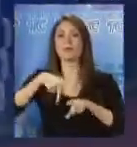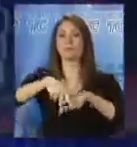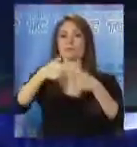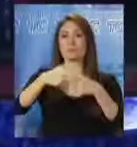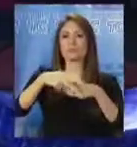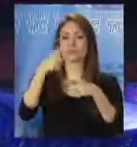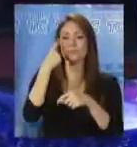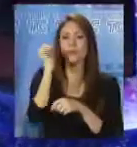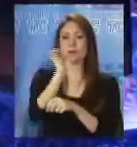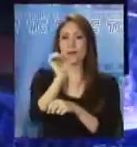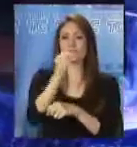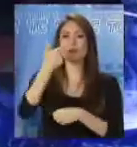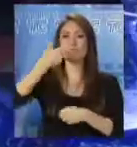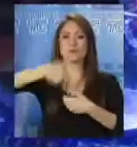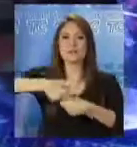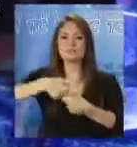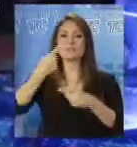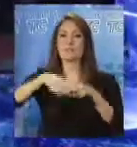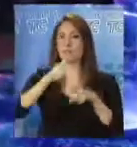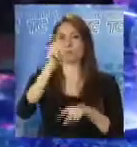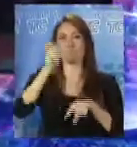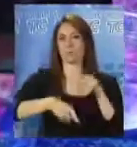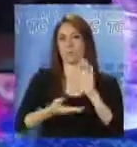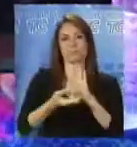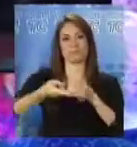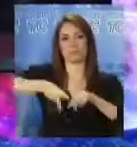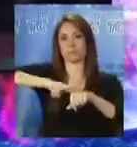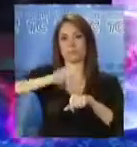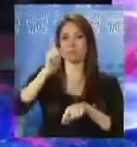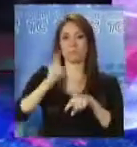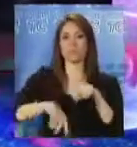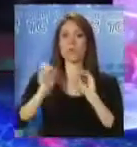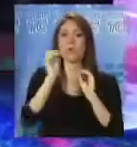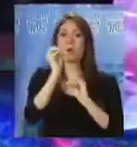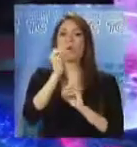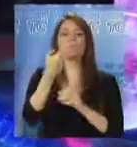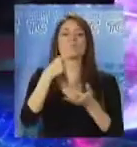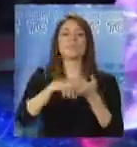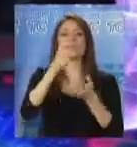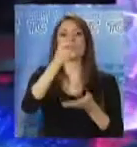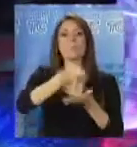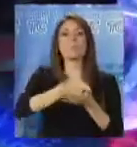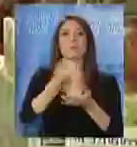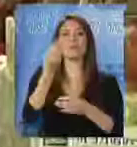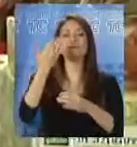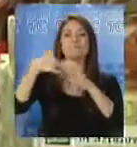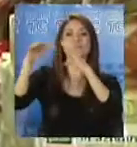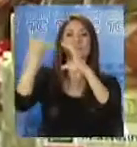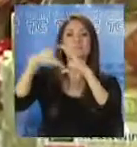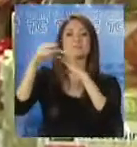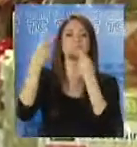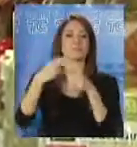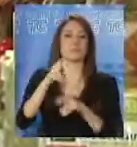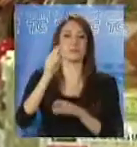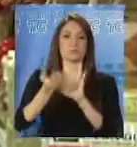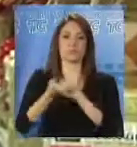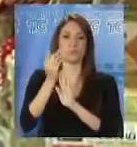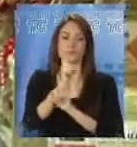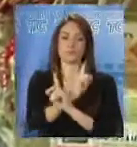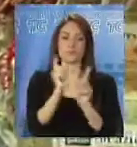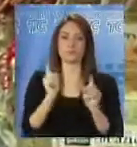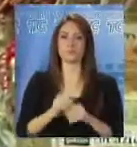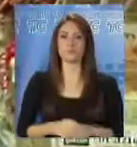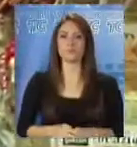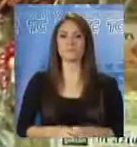combustibles y lubricantes, así como las importaciones por correo rápido o currir y menaje de casa. Así vea de su ofrece esta